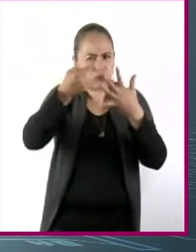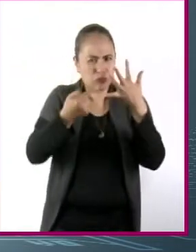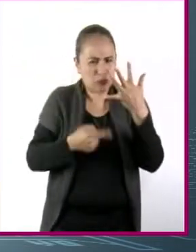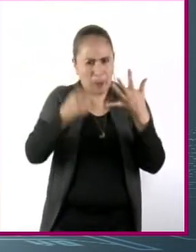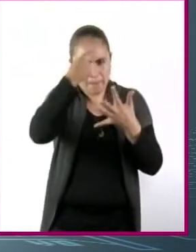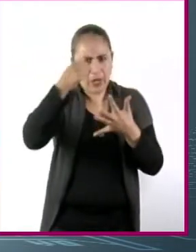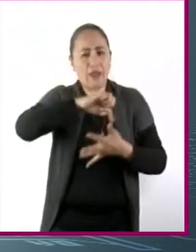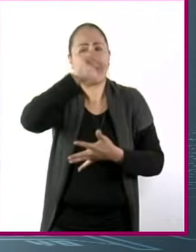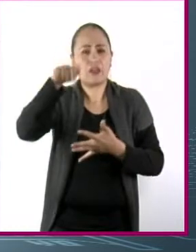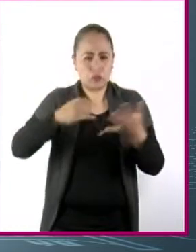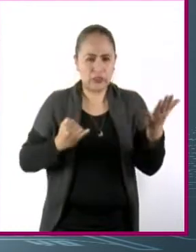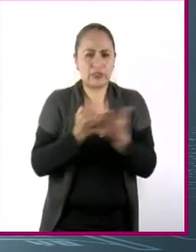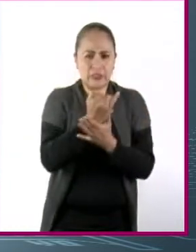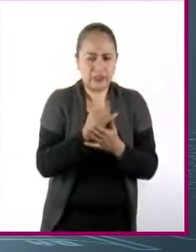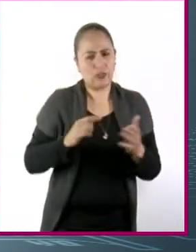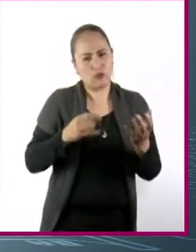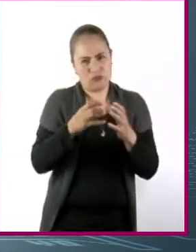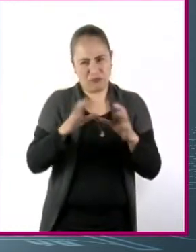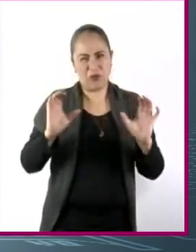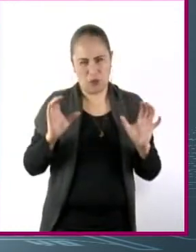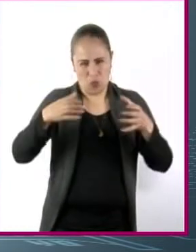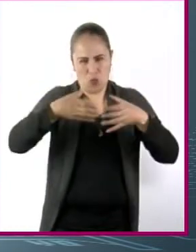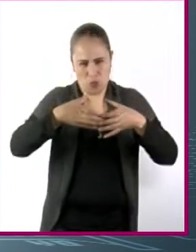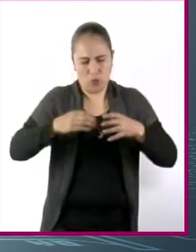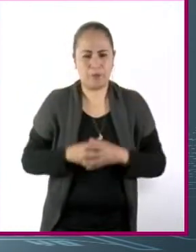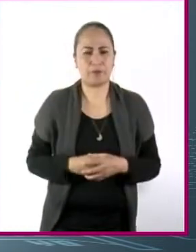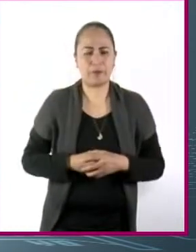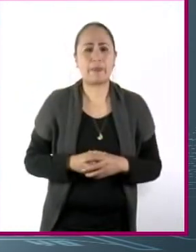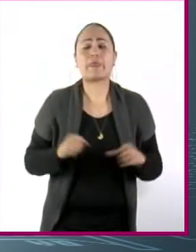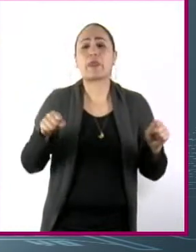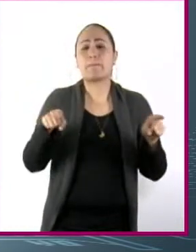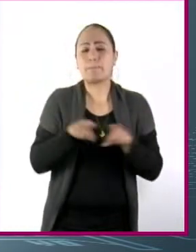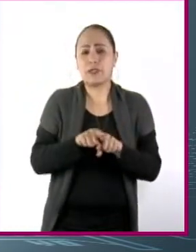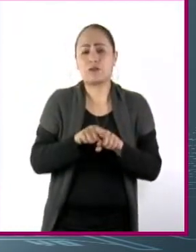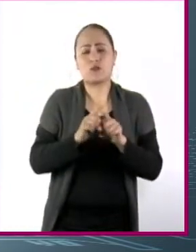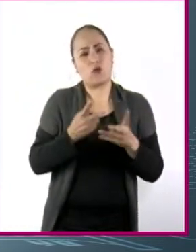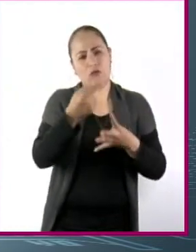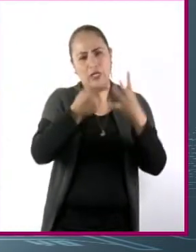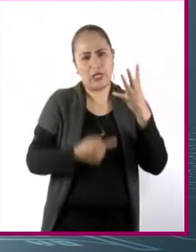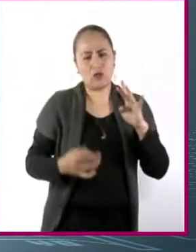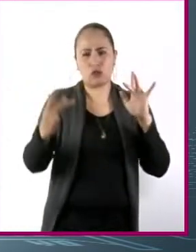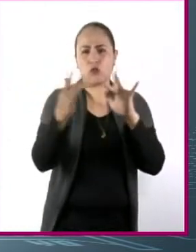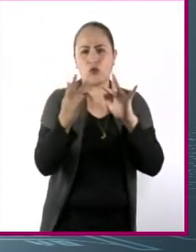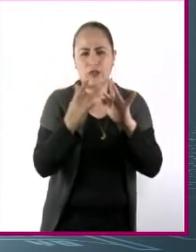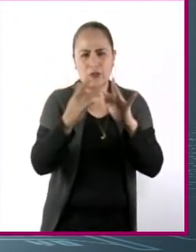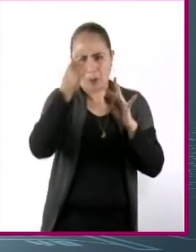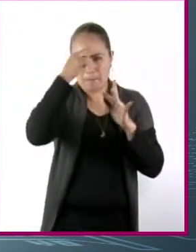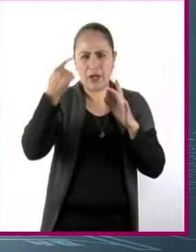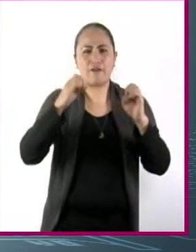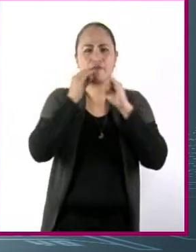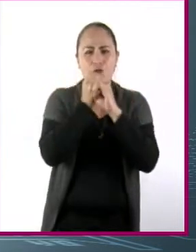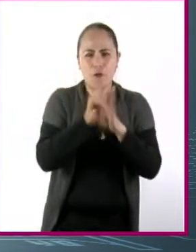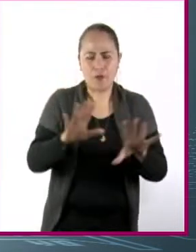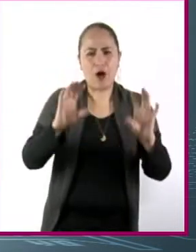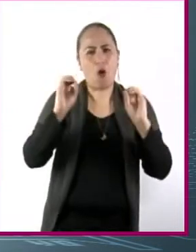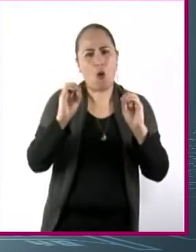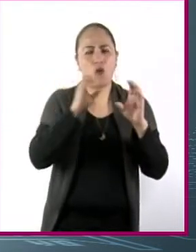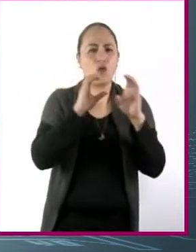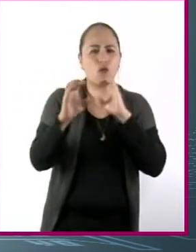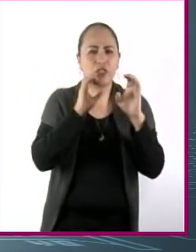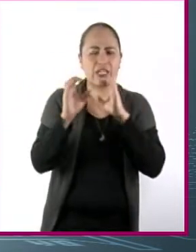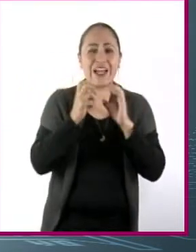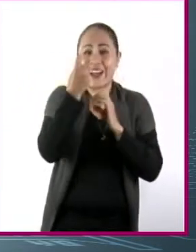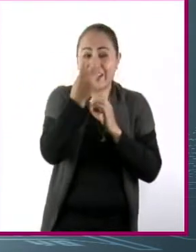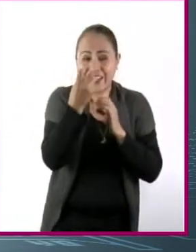decidan y actúen colectivamente. Y construyen puentes de información y comunicación. Este es el sentido y el significado de